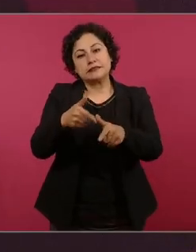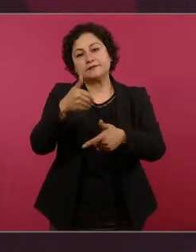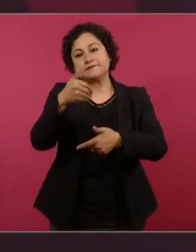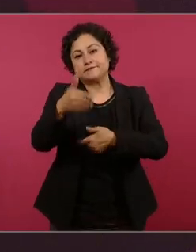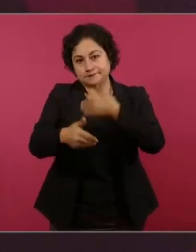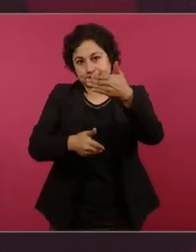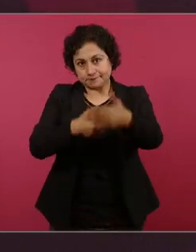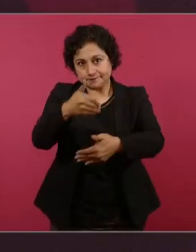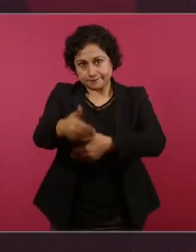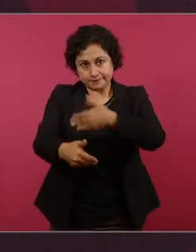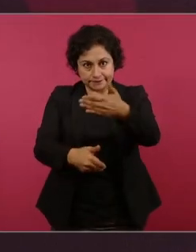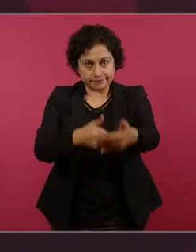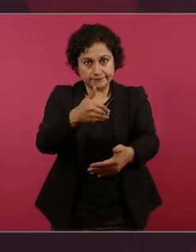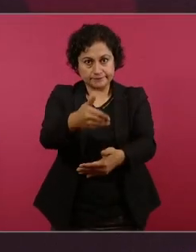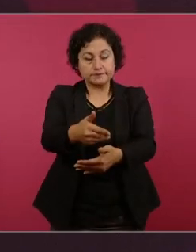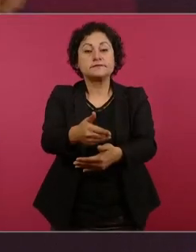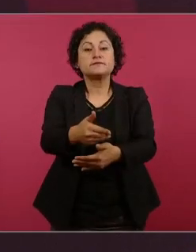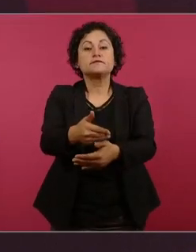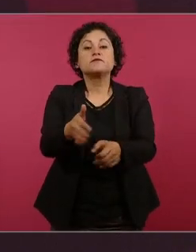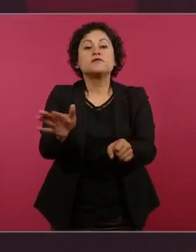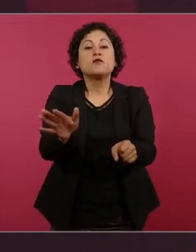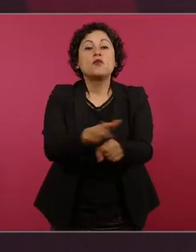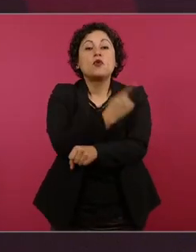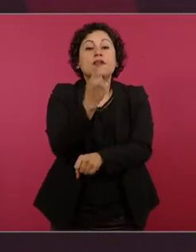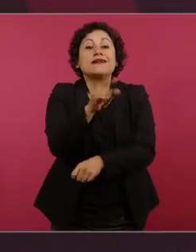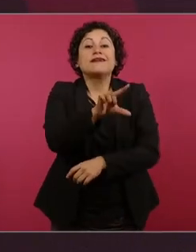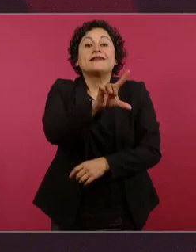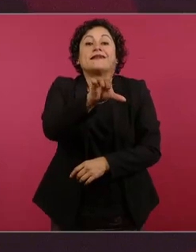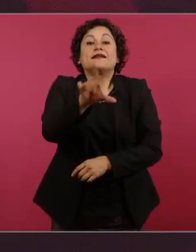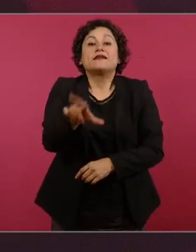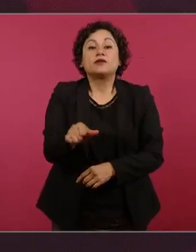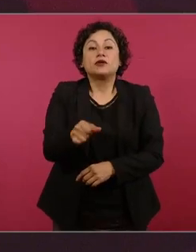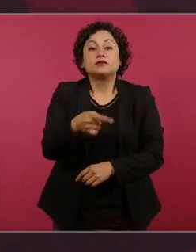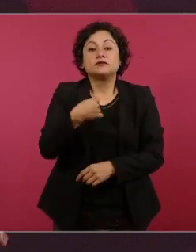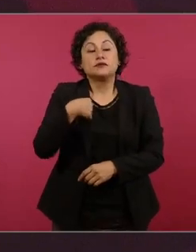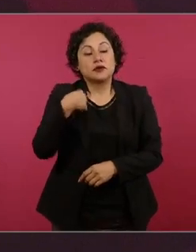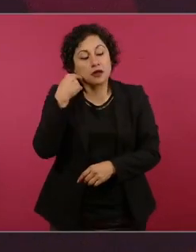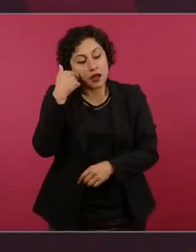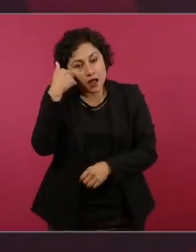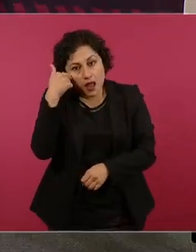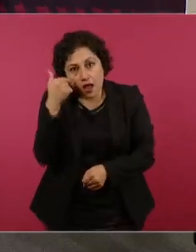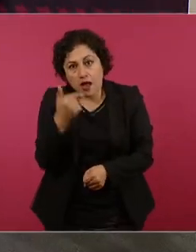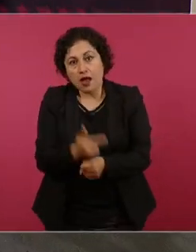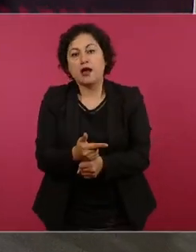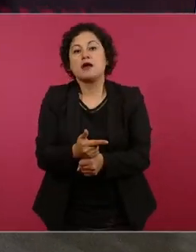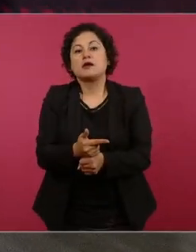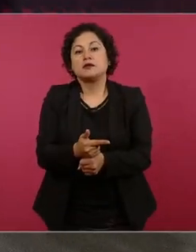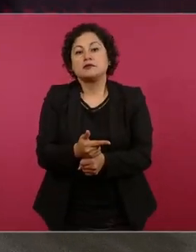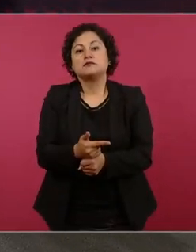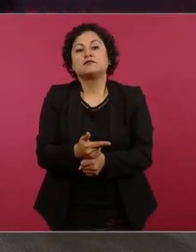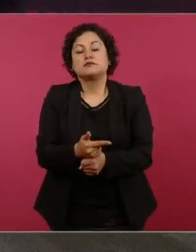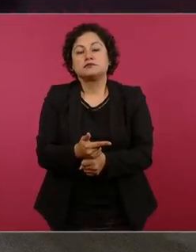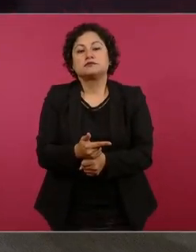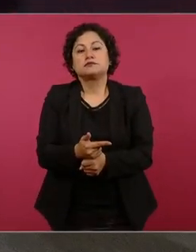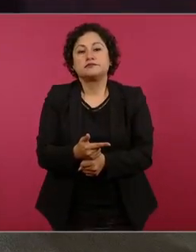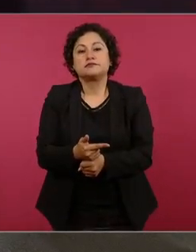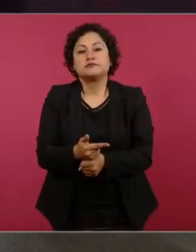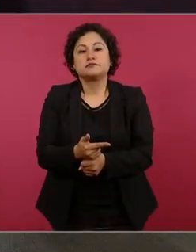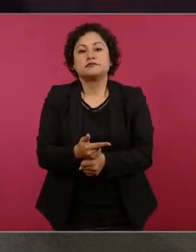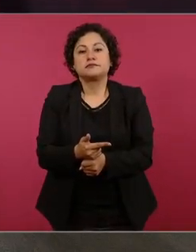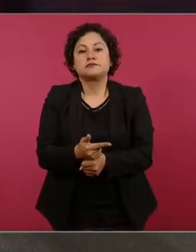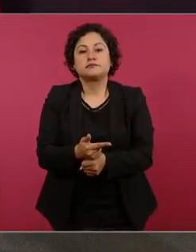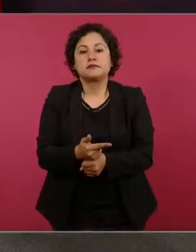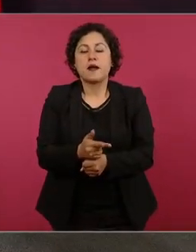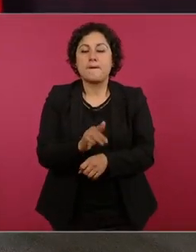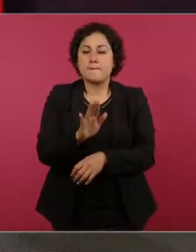porque nos enteramos que una